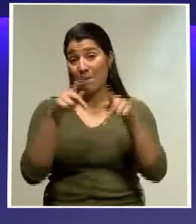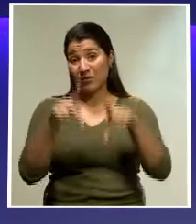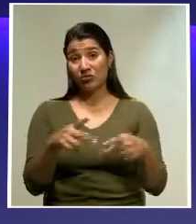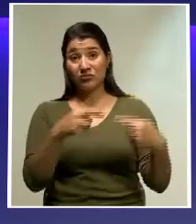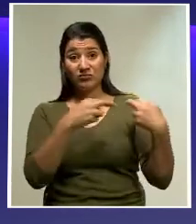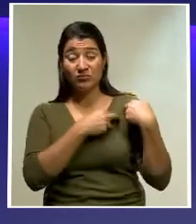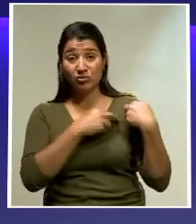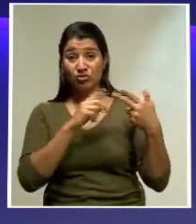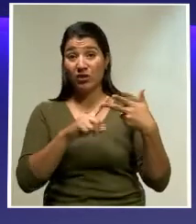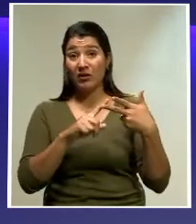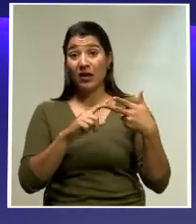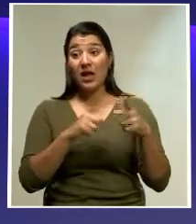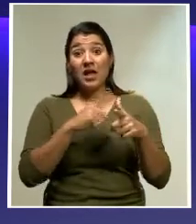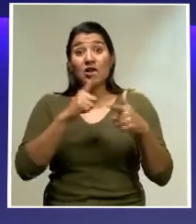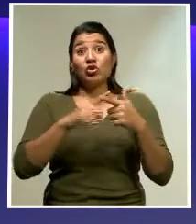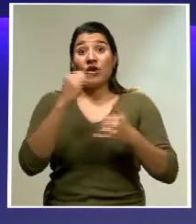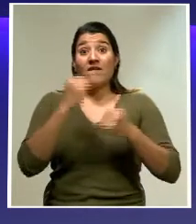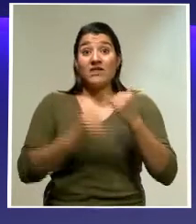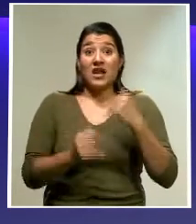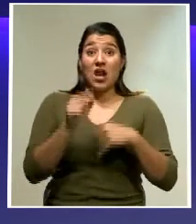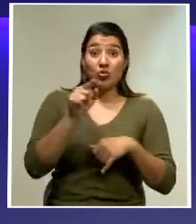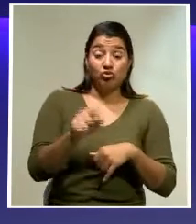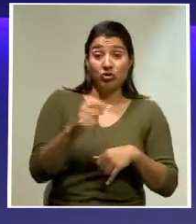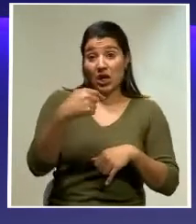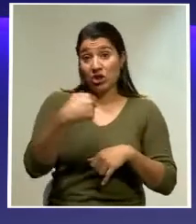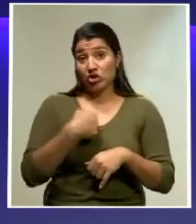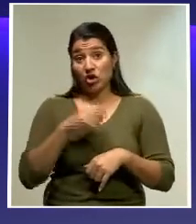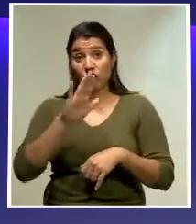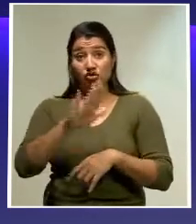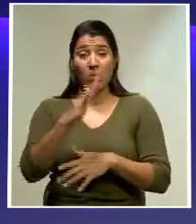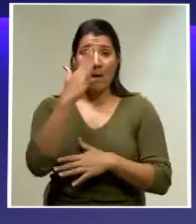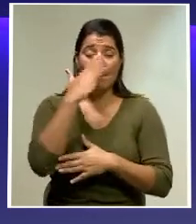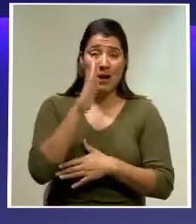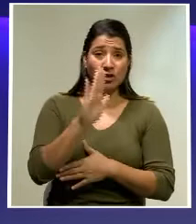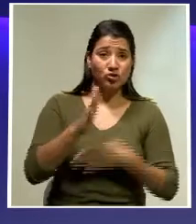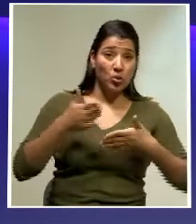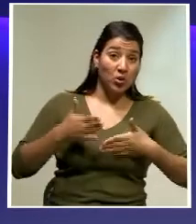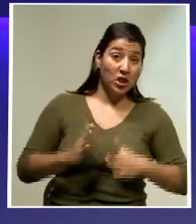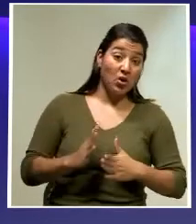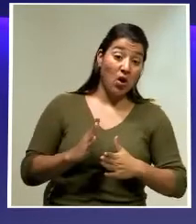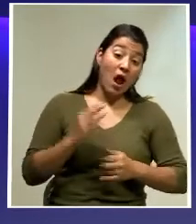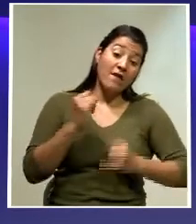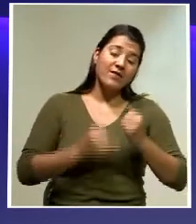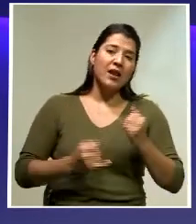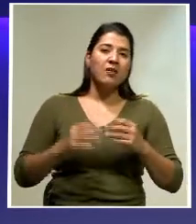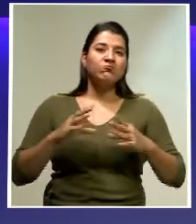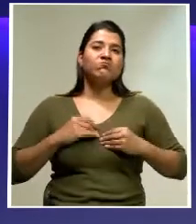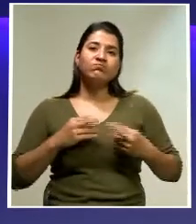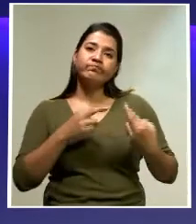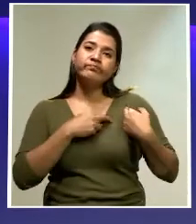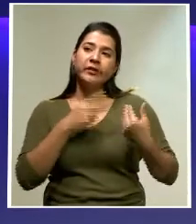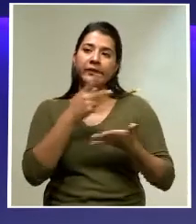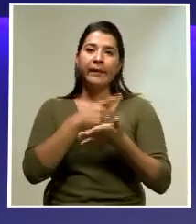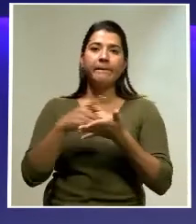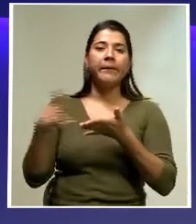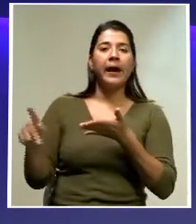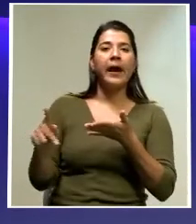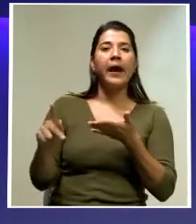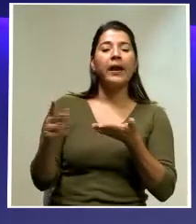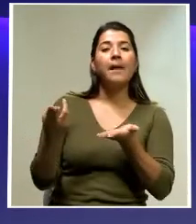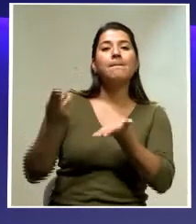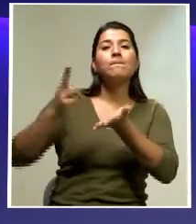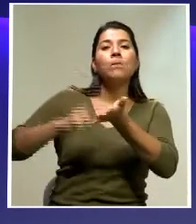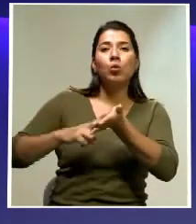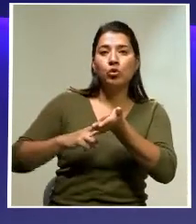todos, usted, yo, sus mamás, sus hijos, terminamos pagando millonarias multas a los